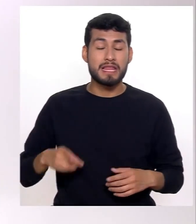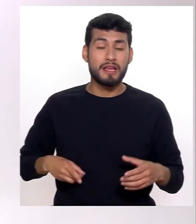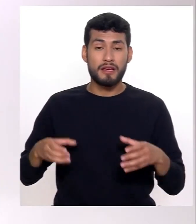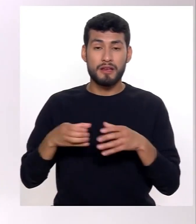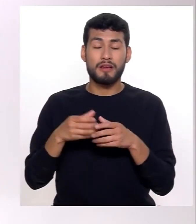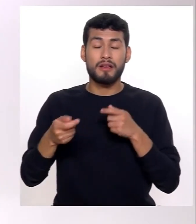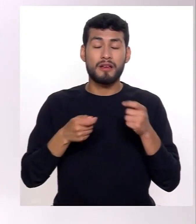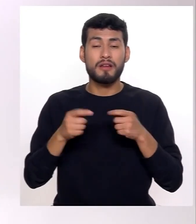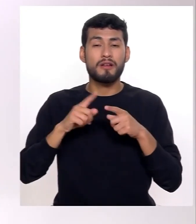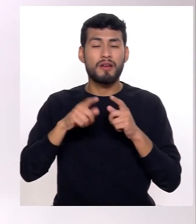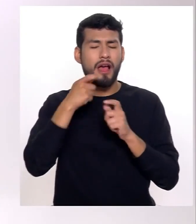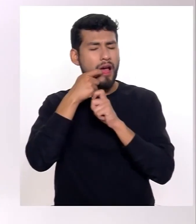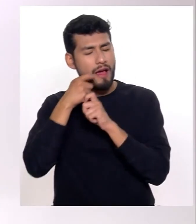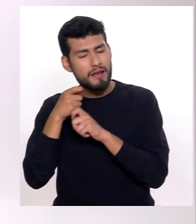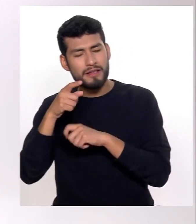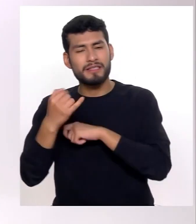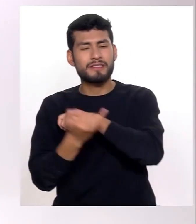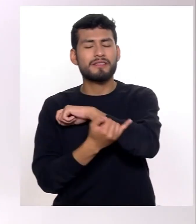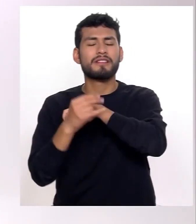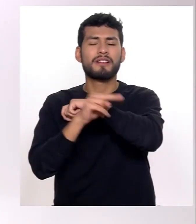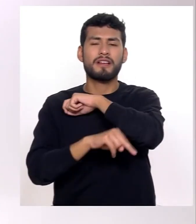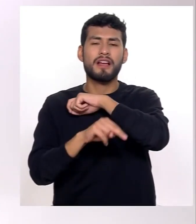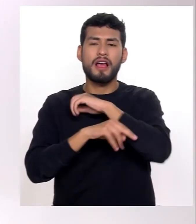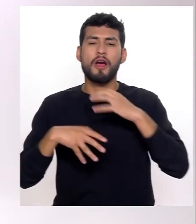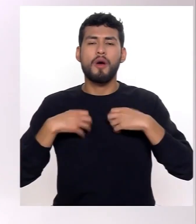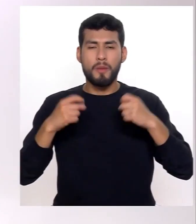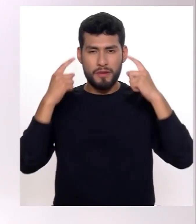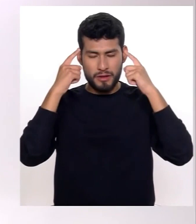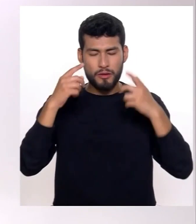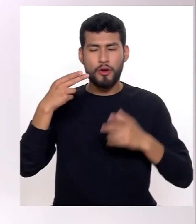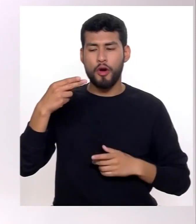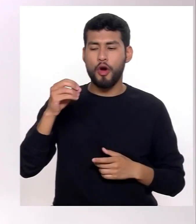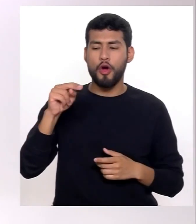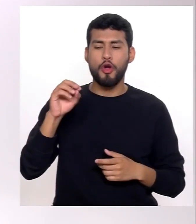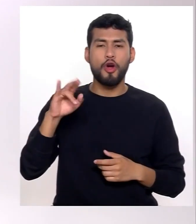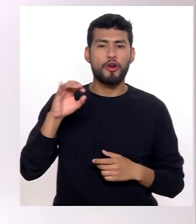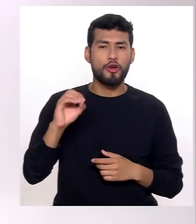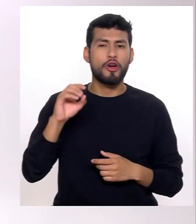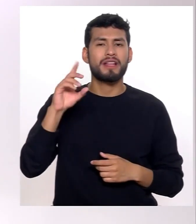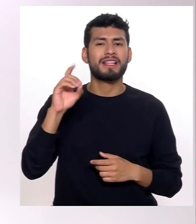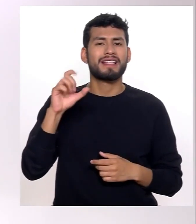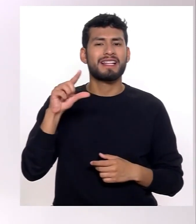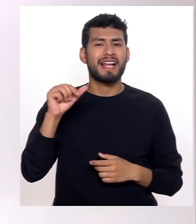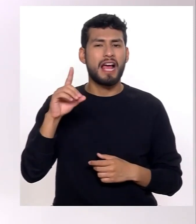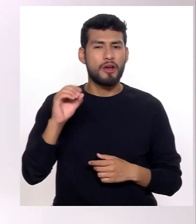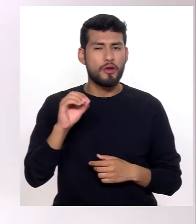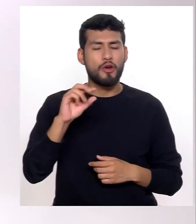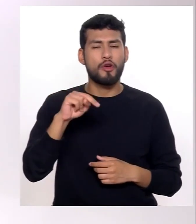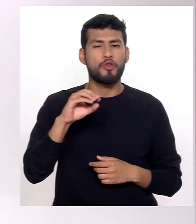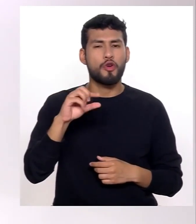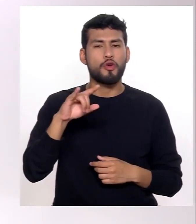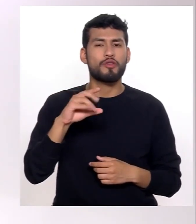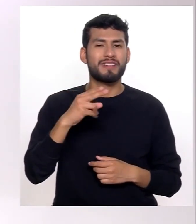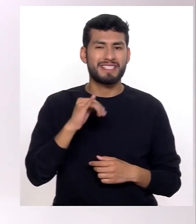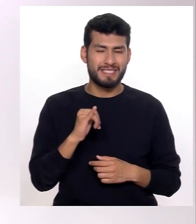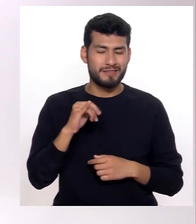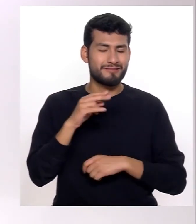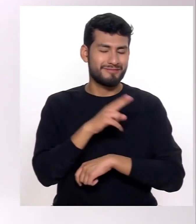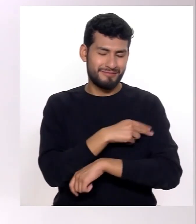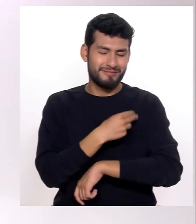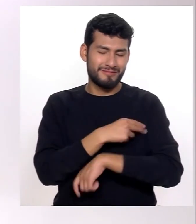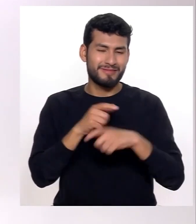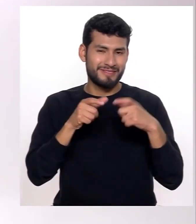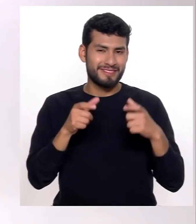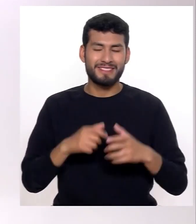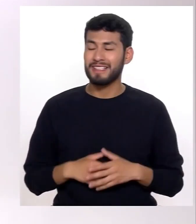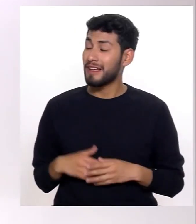la Dirección de Adicciones del Instituto Nacional de Salud Mental, Honorio Delgado Noguchi. Bienvenido, doctor. Gracias por